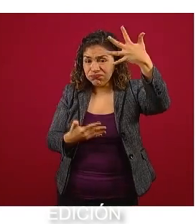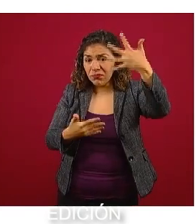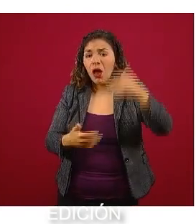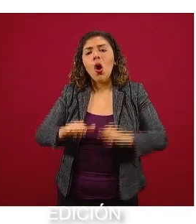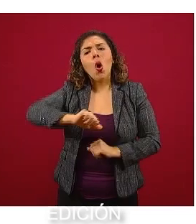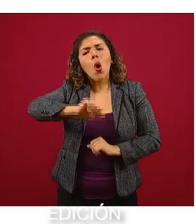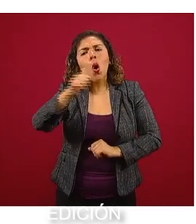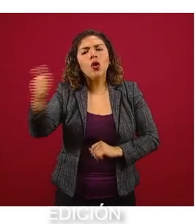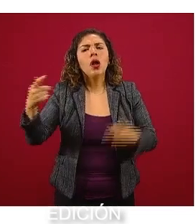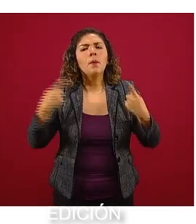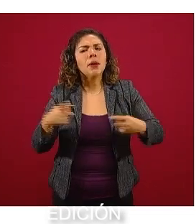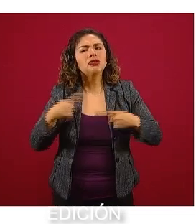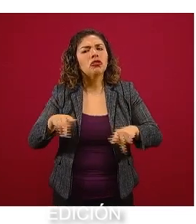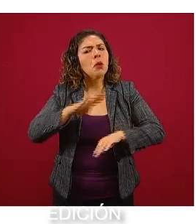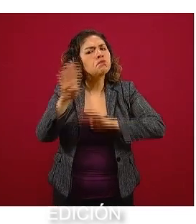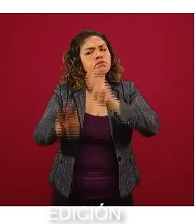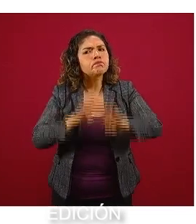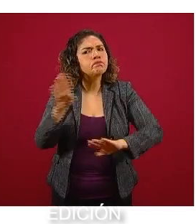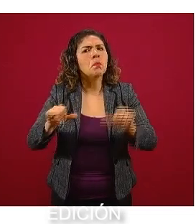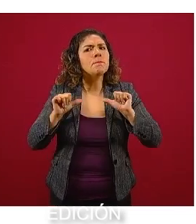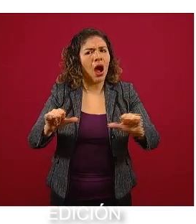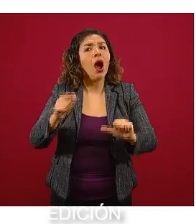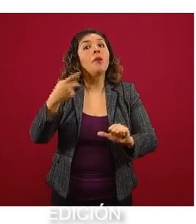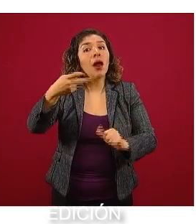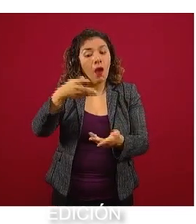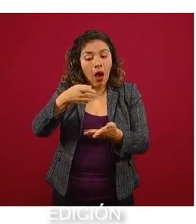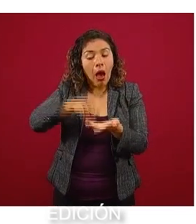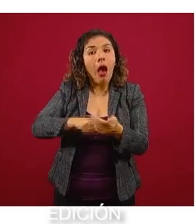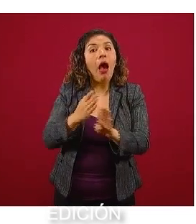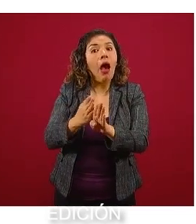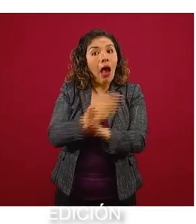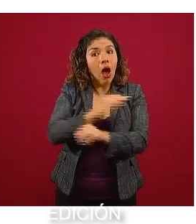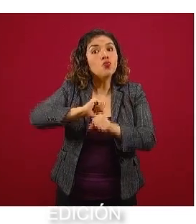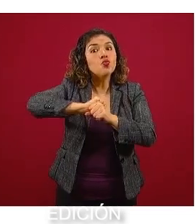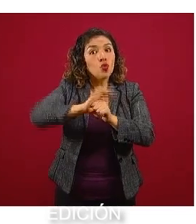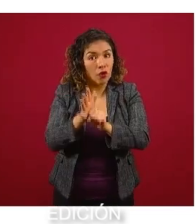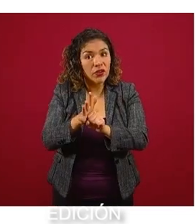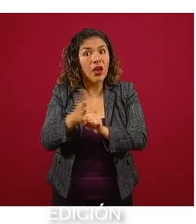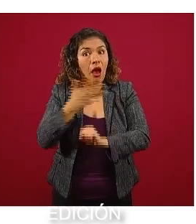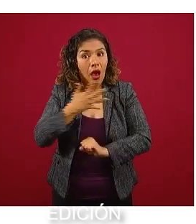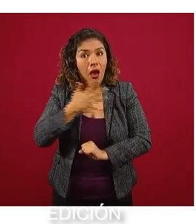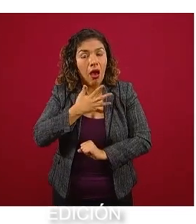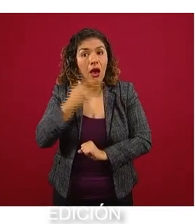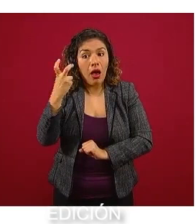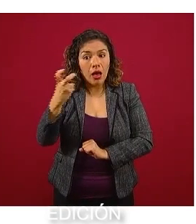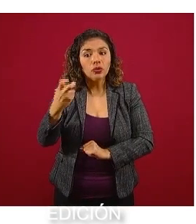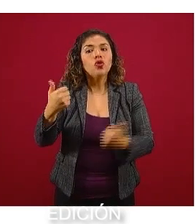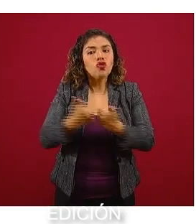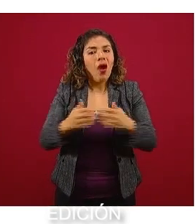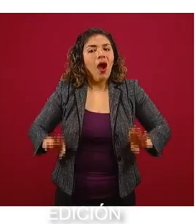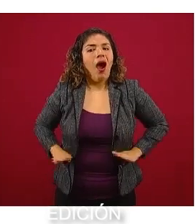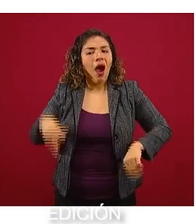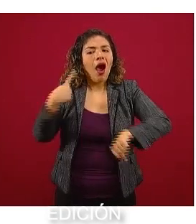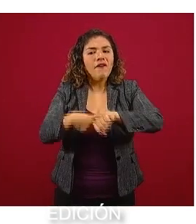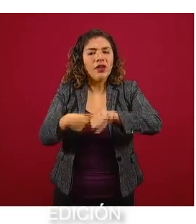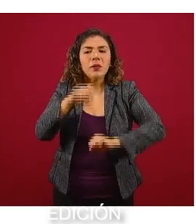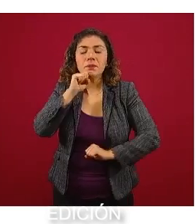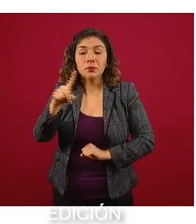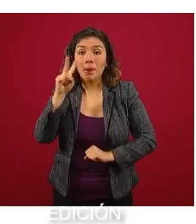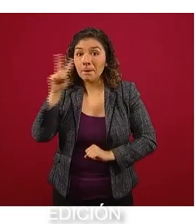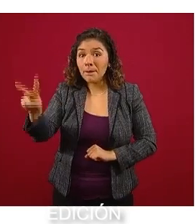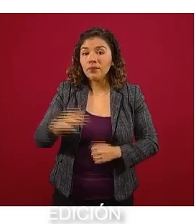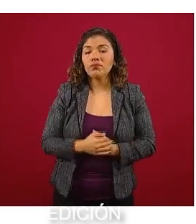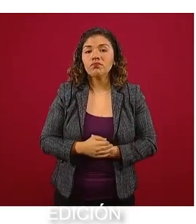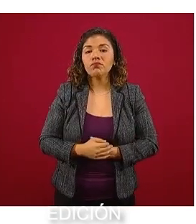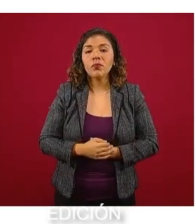que no han fallecido, pero fueron casos de COVID y tienen también estos padecimientos. Vean ustedes, hipertensión,